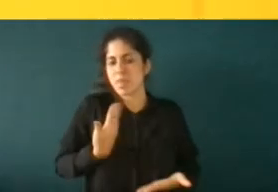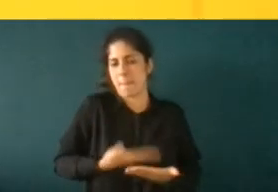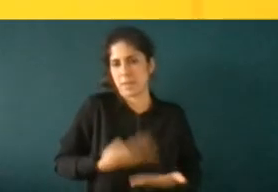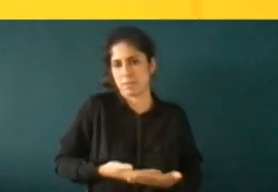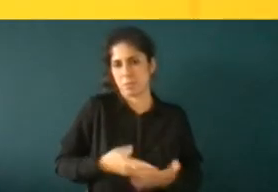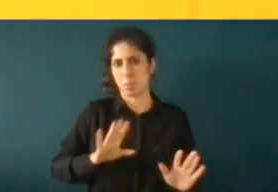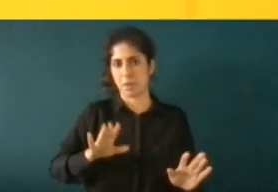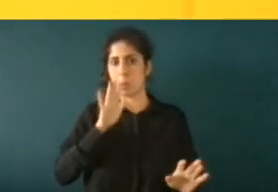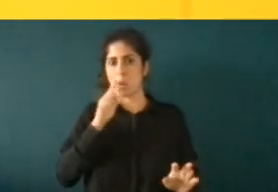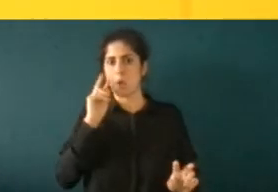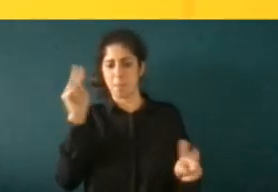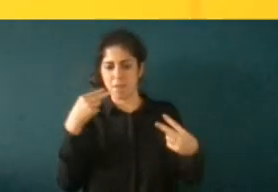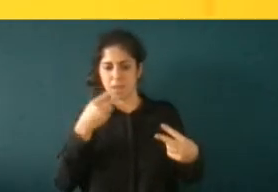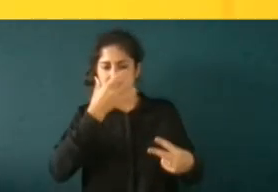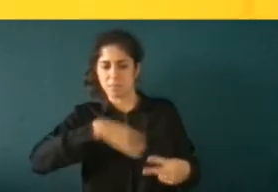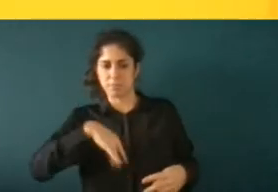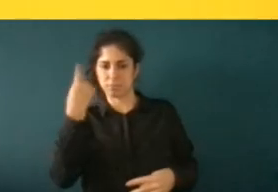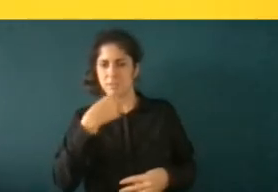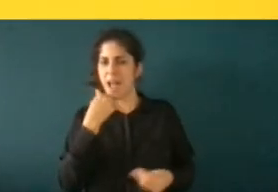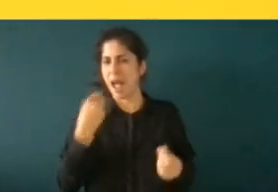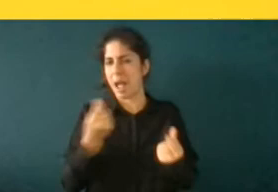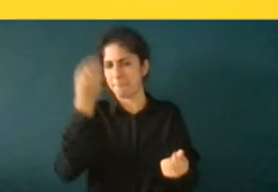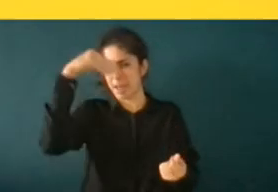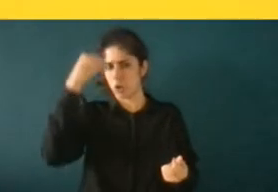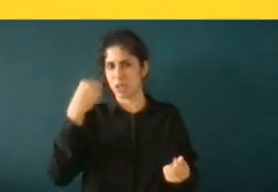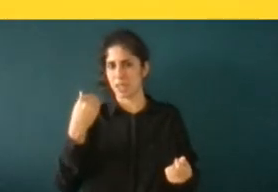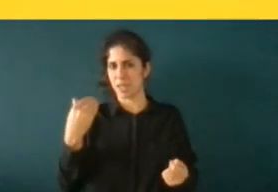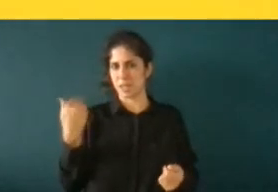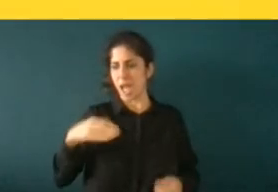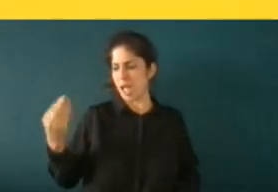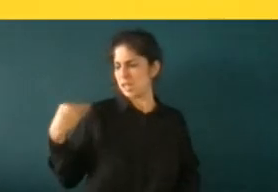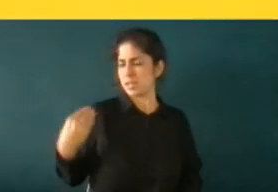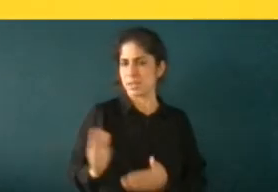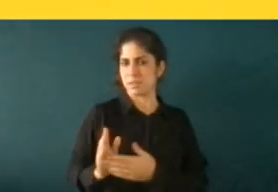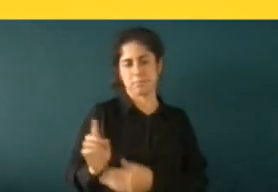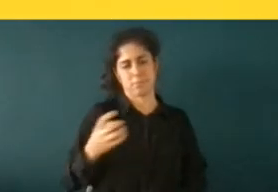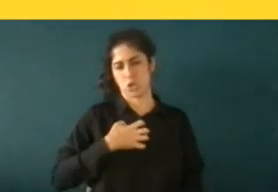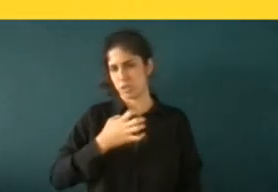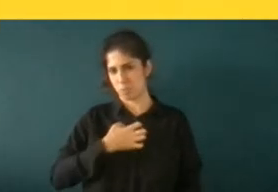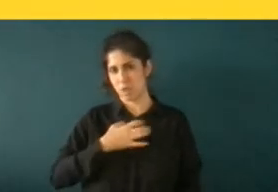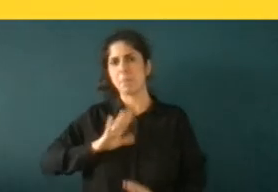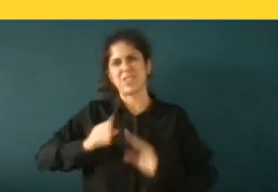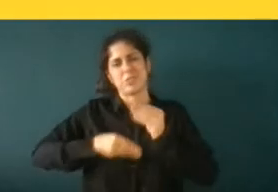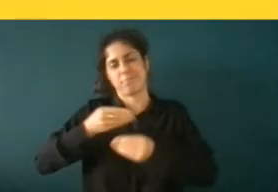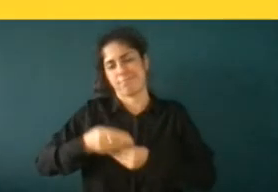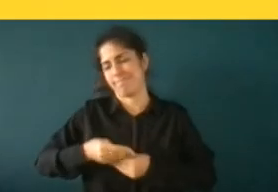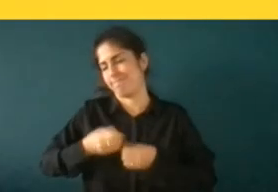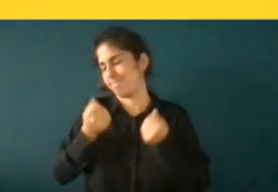rasgo de marroquí esto no está permitido pero sin embargo si se hace y con muchísima frecuencia